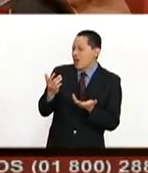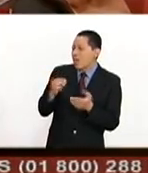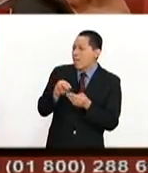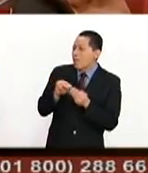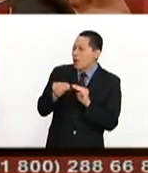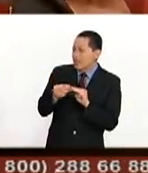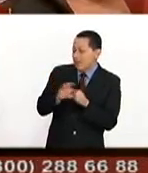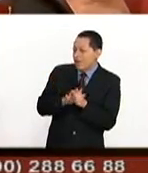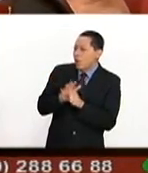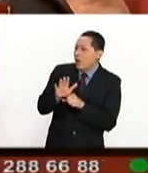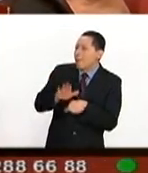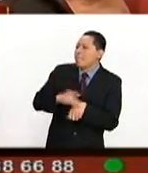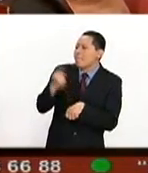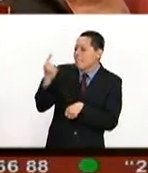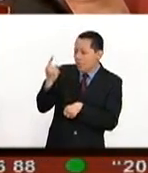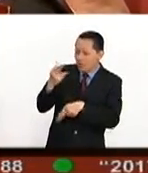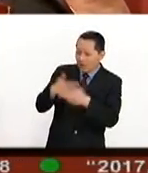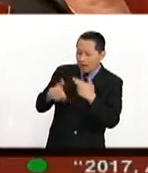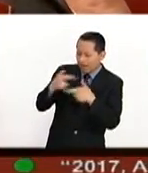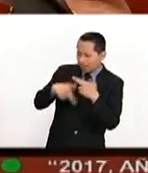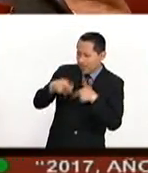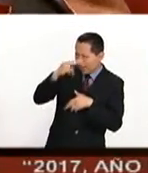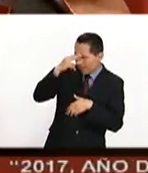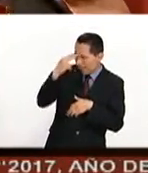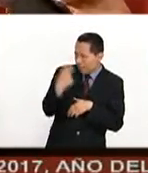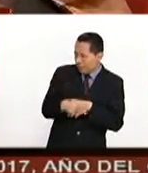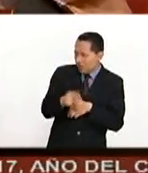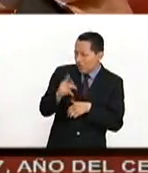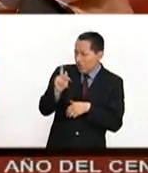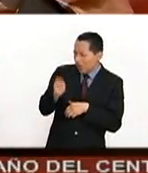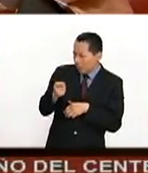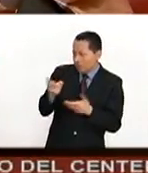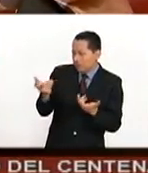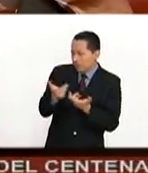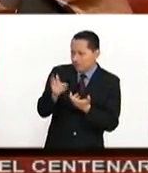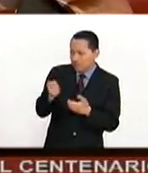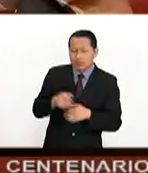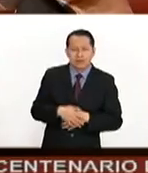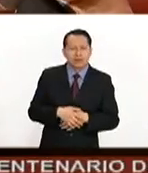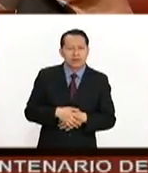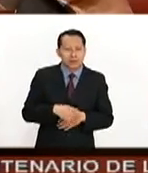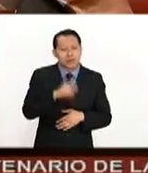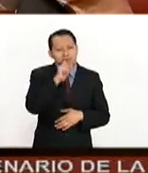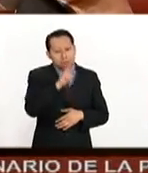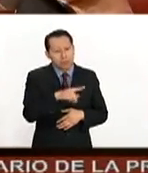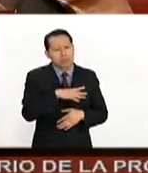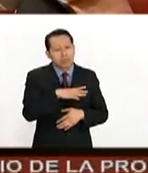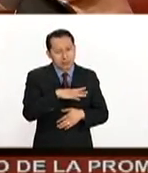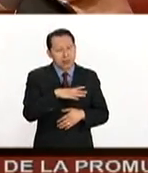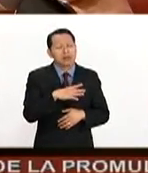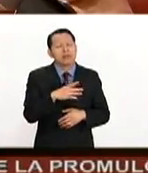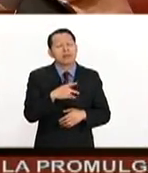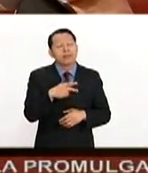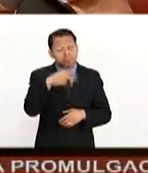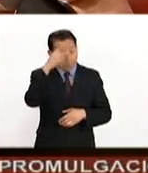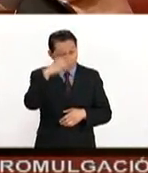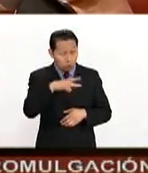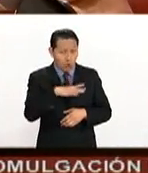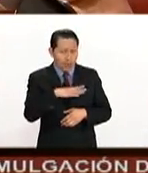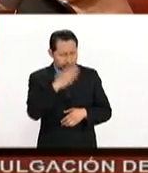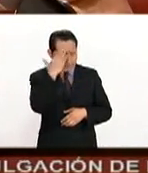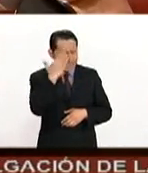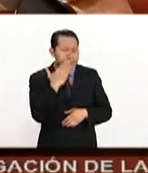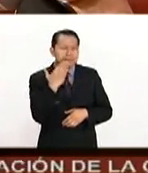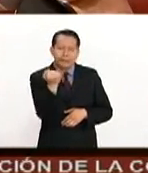hacer parte o poner en práctica tus conocimientos en nuestro país? El talento mexicano. O sea, hay algo que